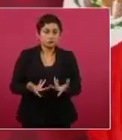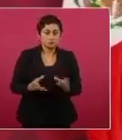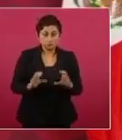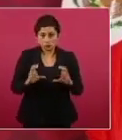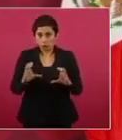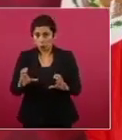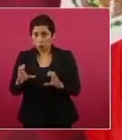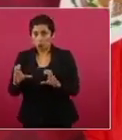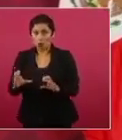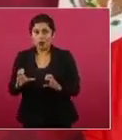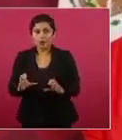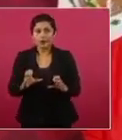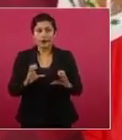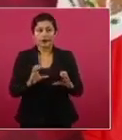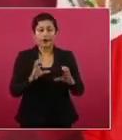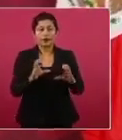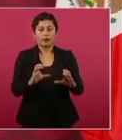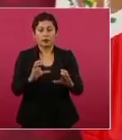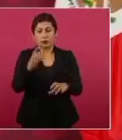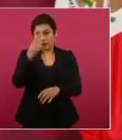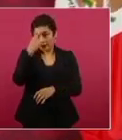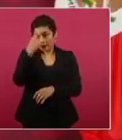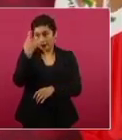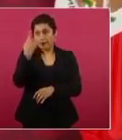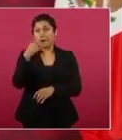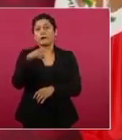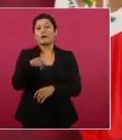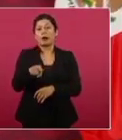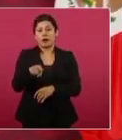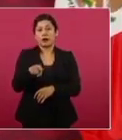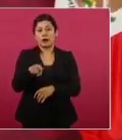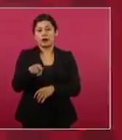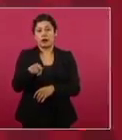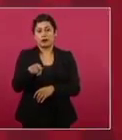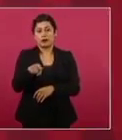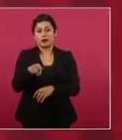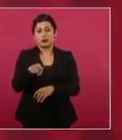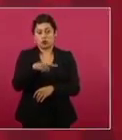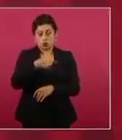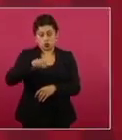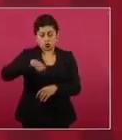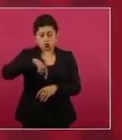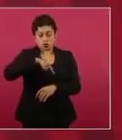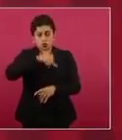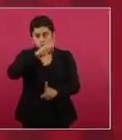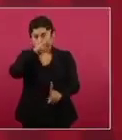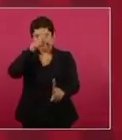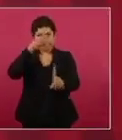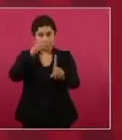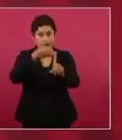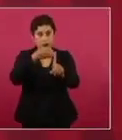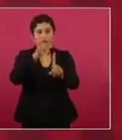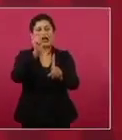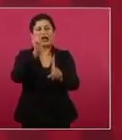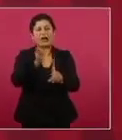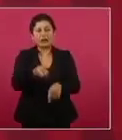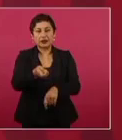que sigamos con el propósito de que no puede haber